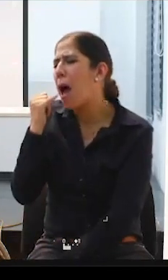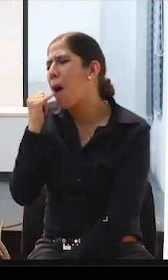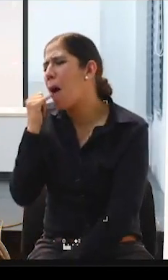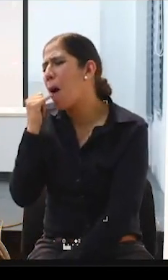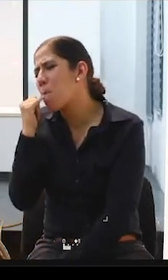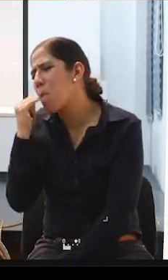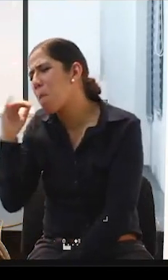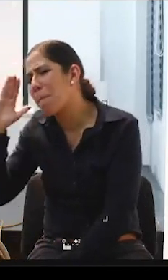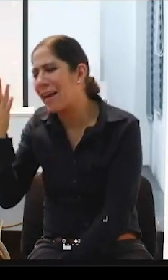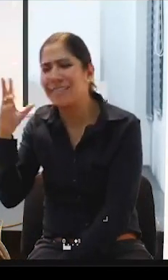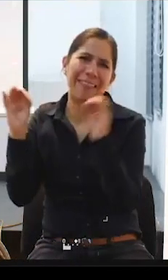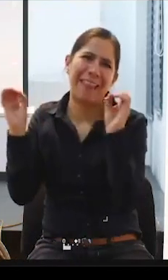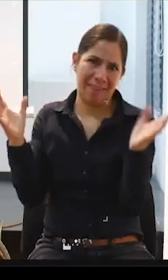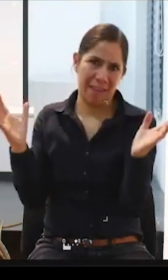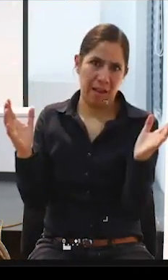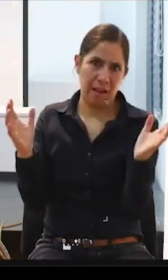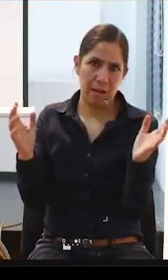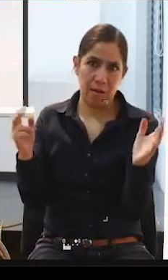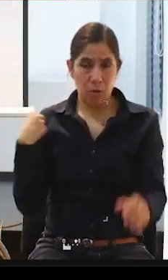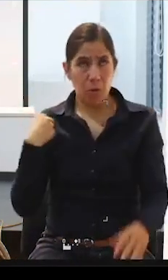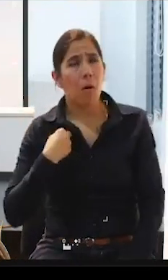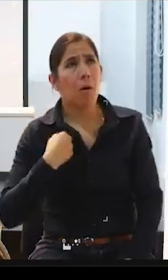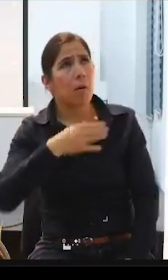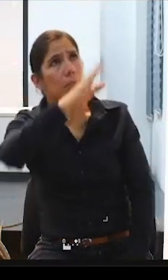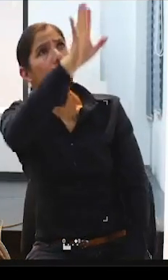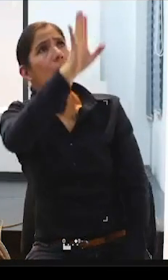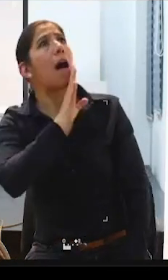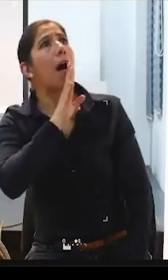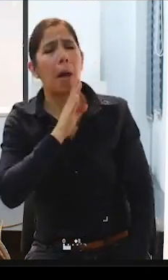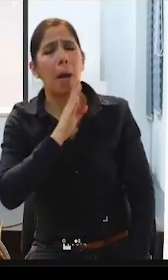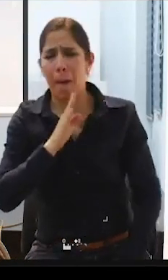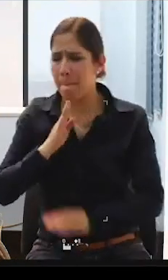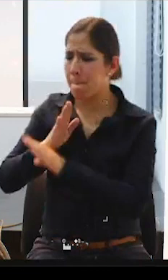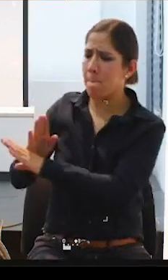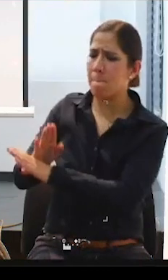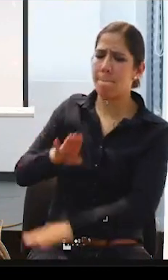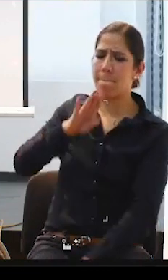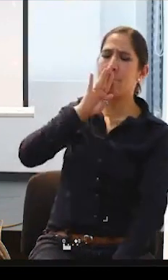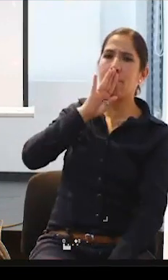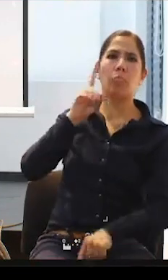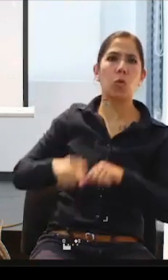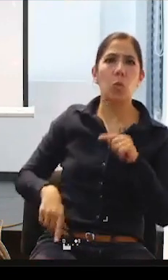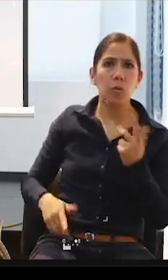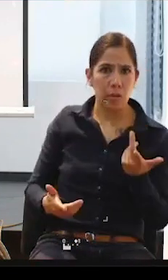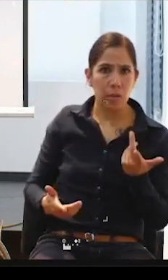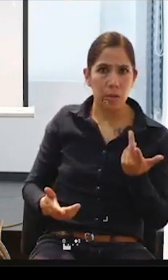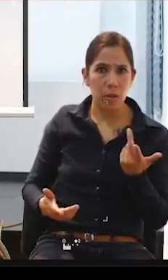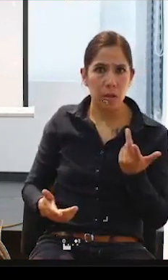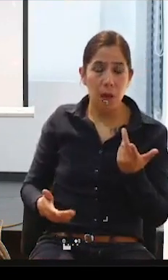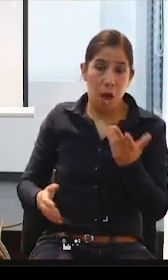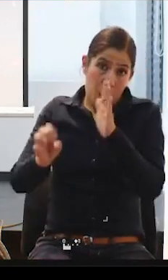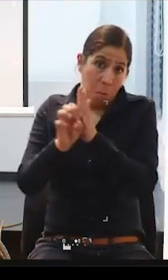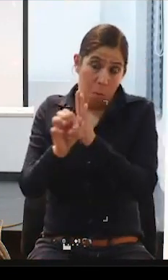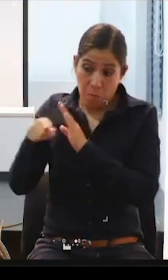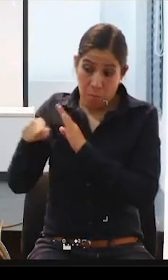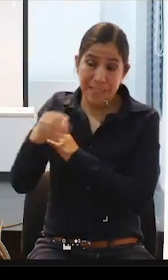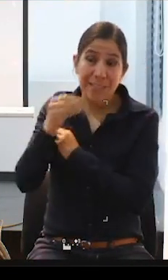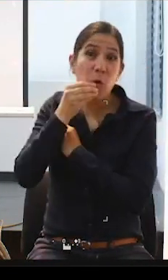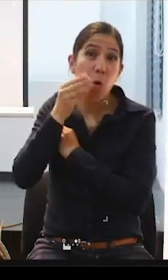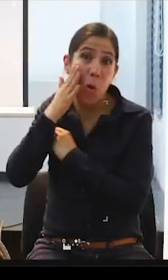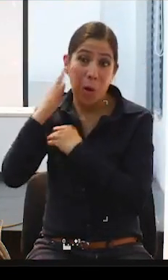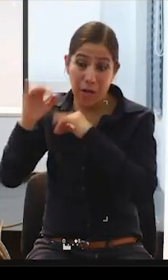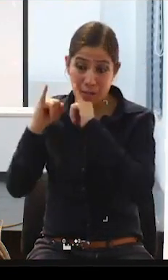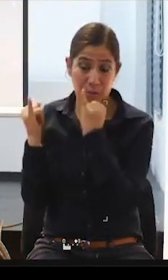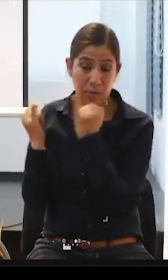La palabra, cuando tú hablas, cuando en un centro, cuando en un centro de estos, institucional, tú